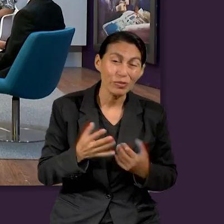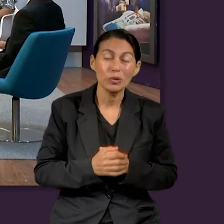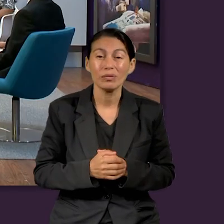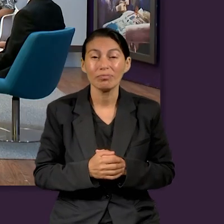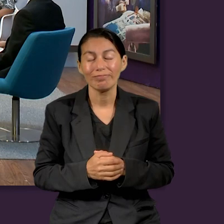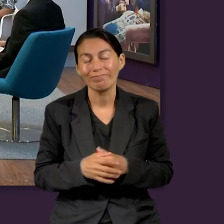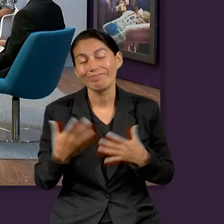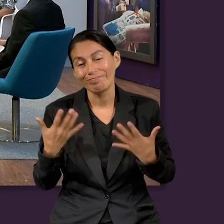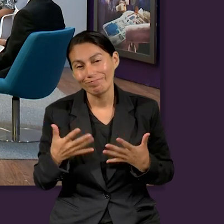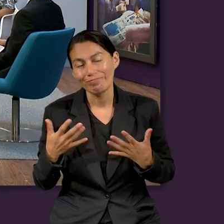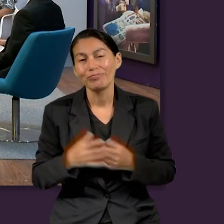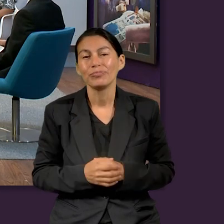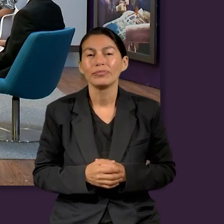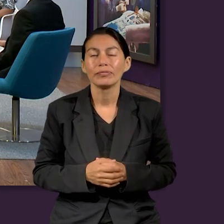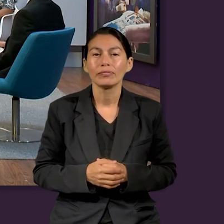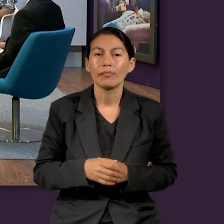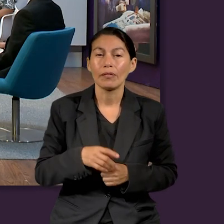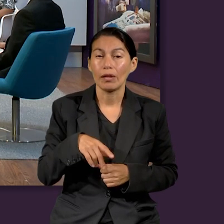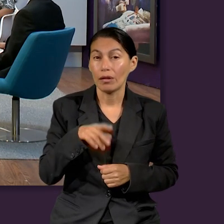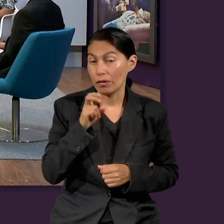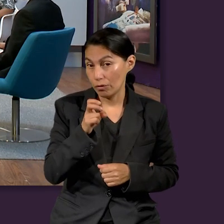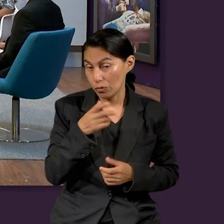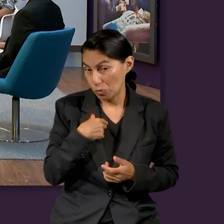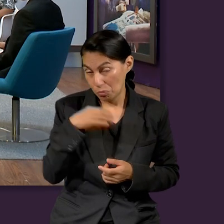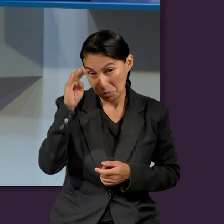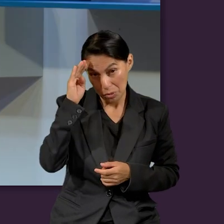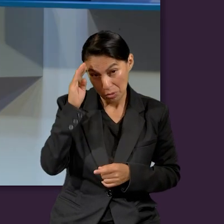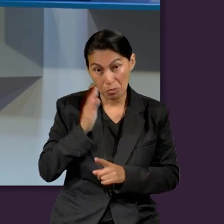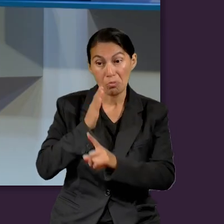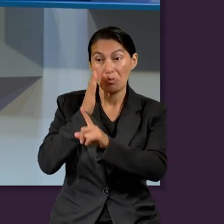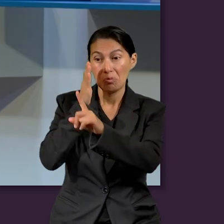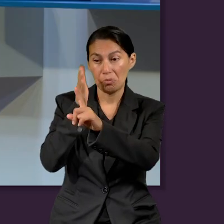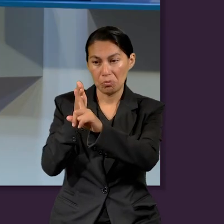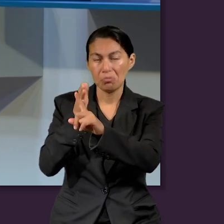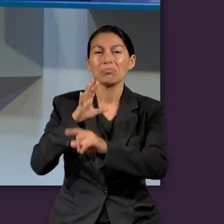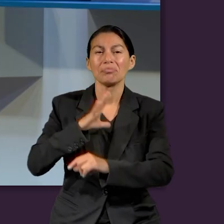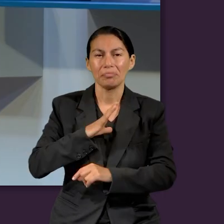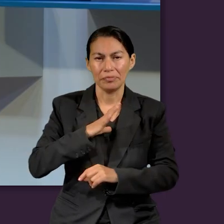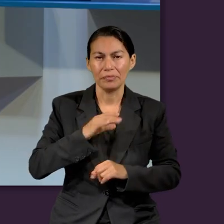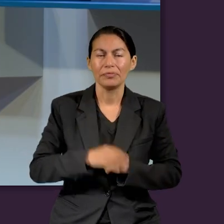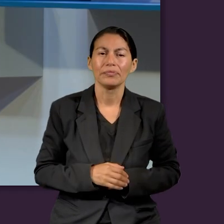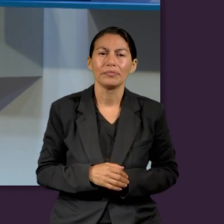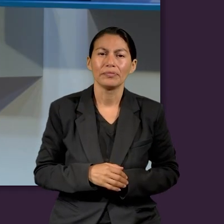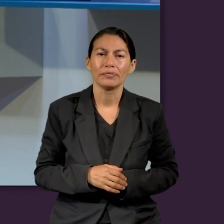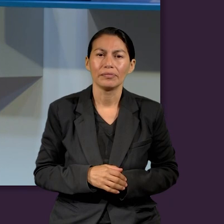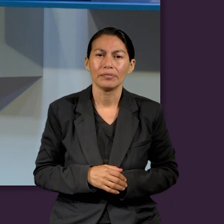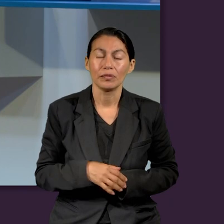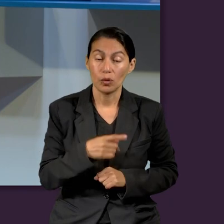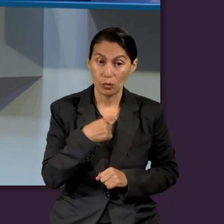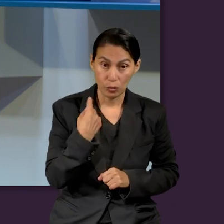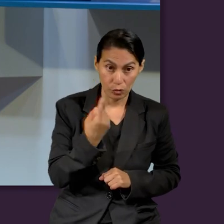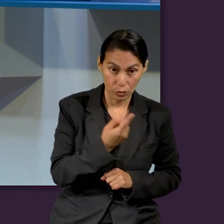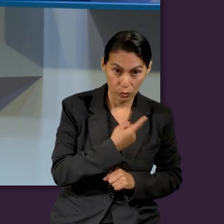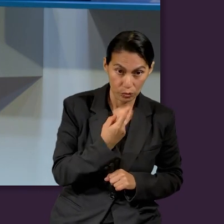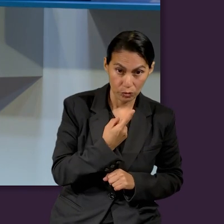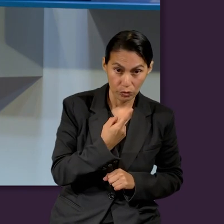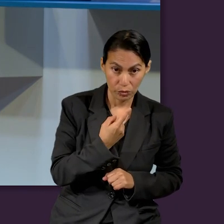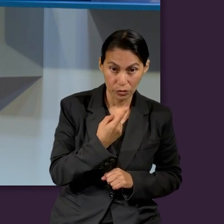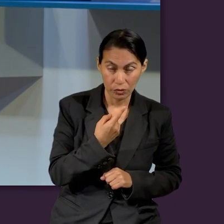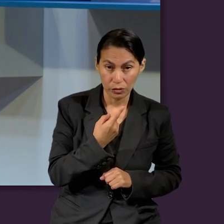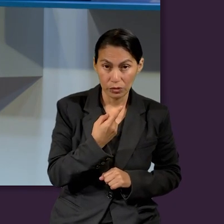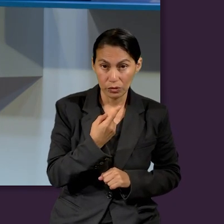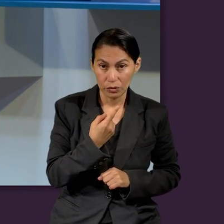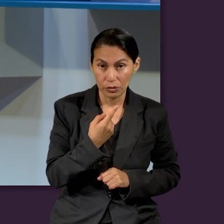Y yo creo que todo esto tiene un propósito. Hoy en día tenemos que aprender